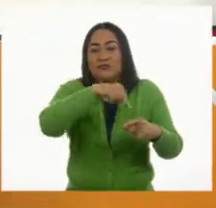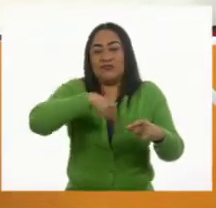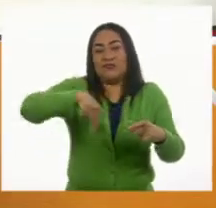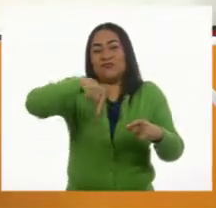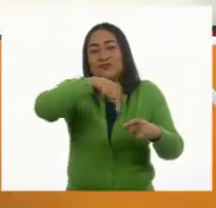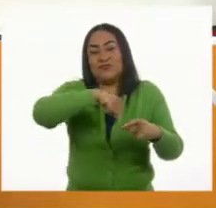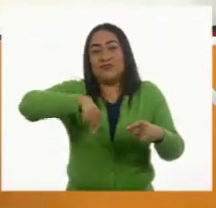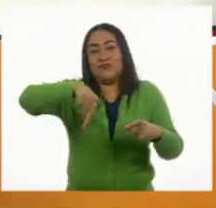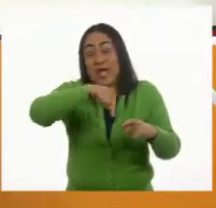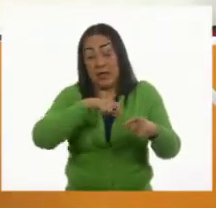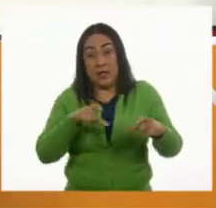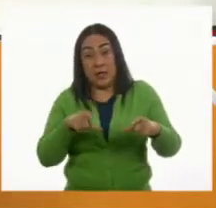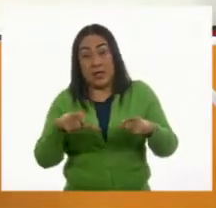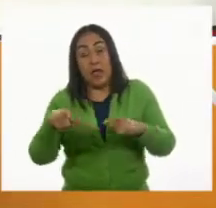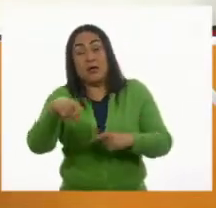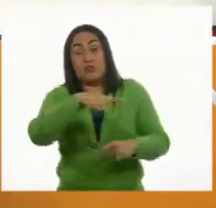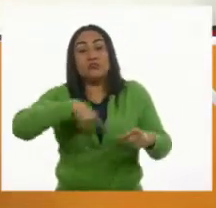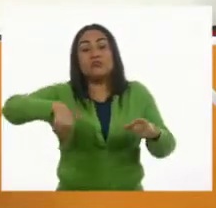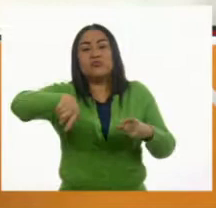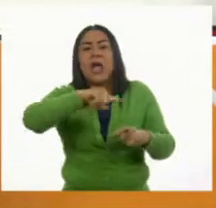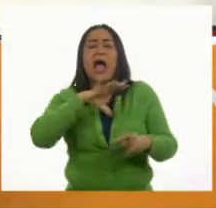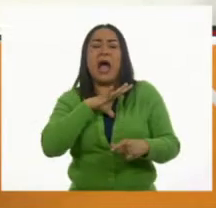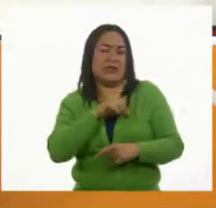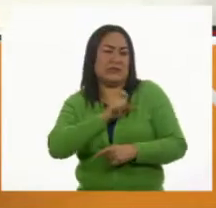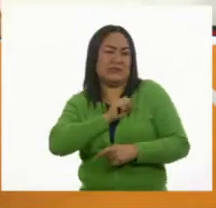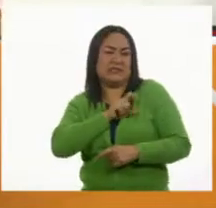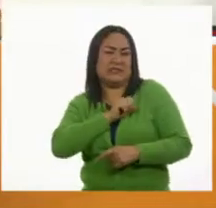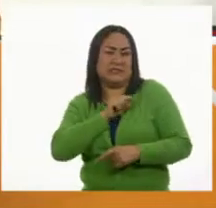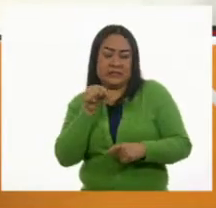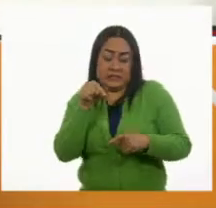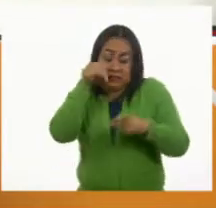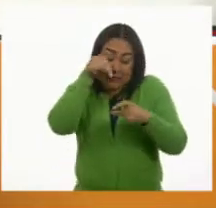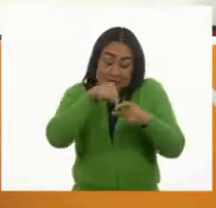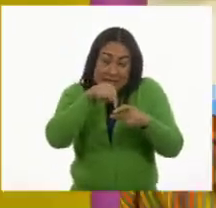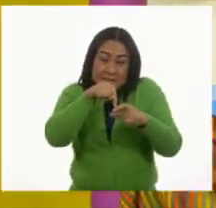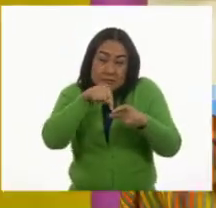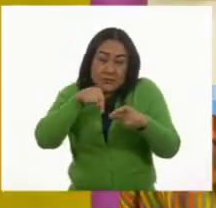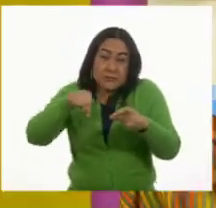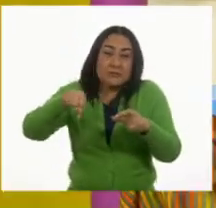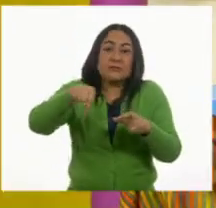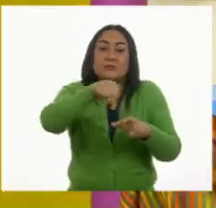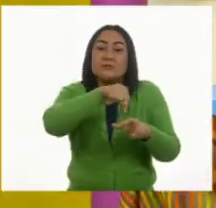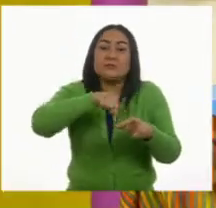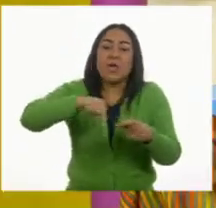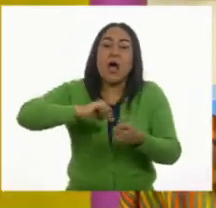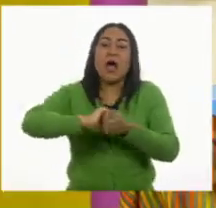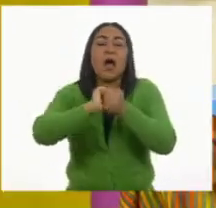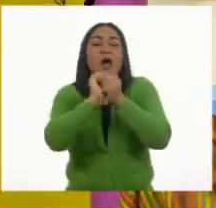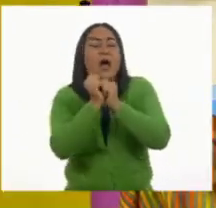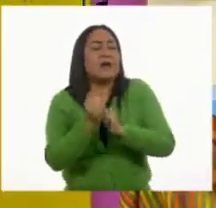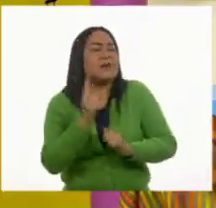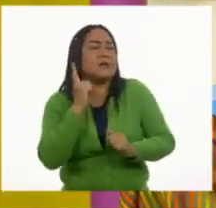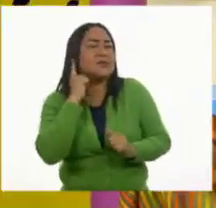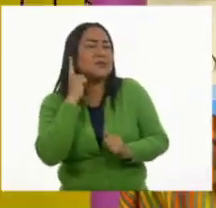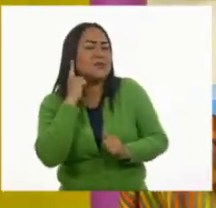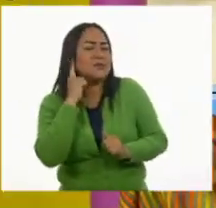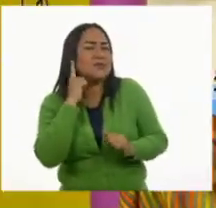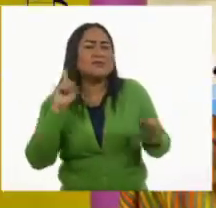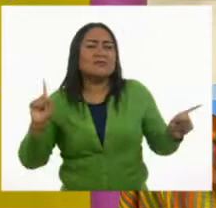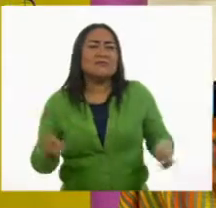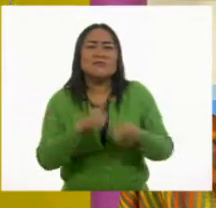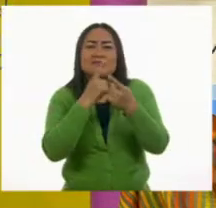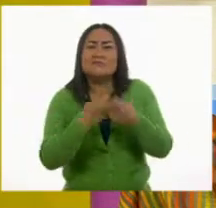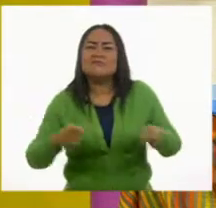cuando giraba había una agujita que caminaba por esos surcos y empezaba a sonar un sonido de